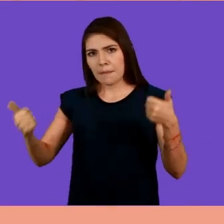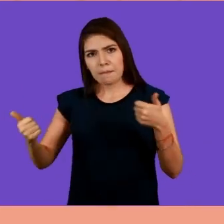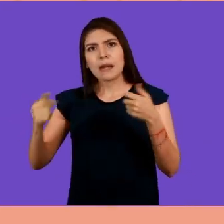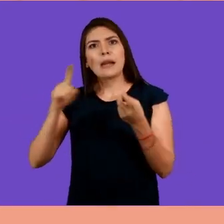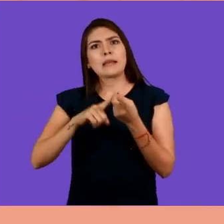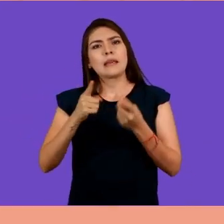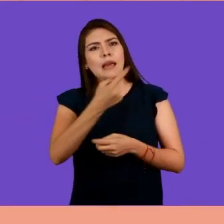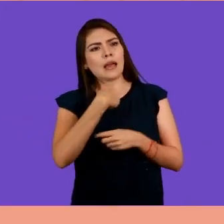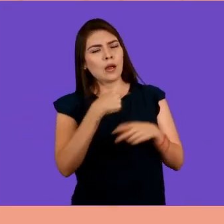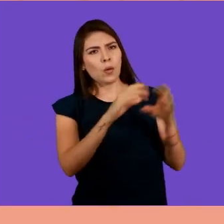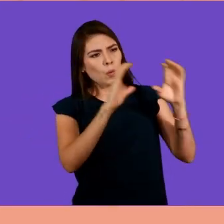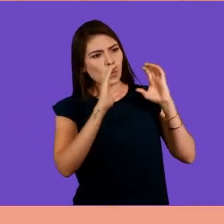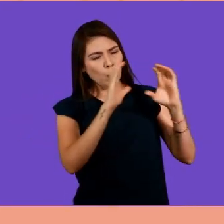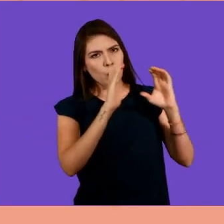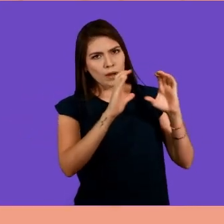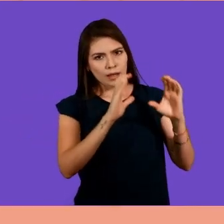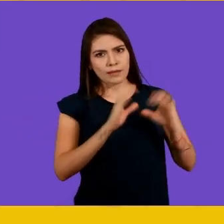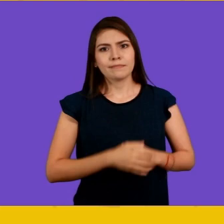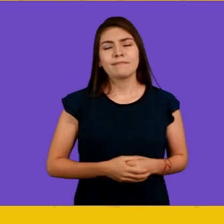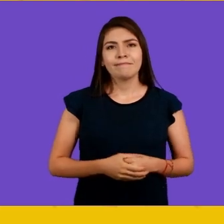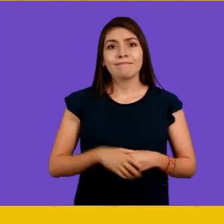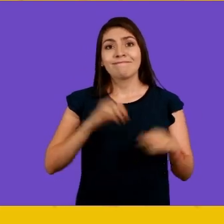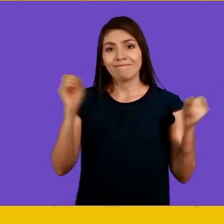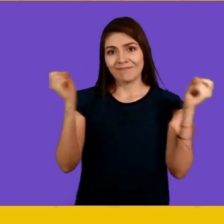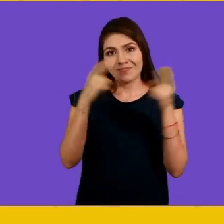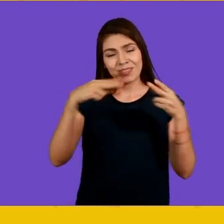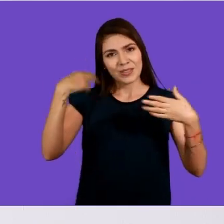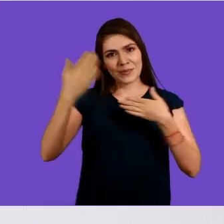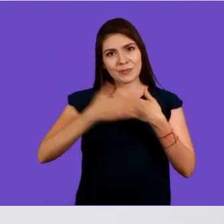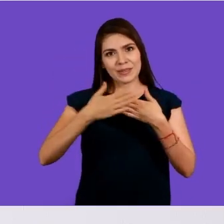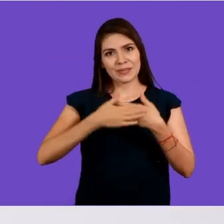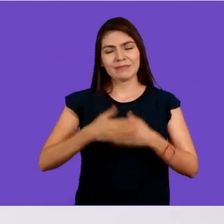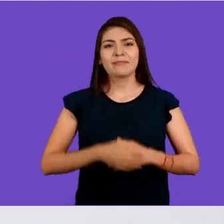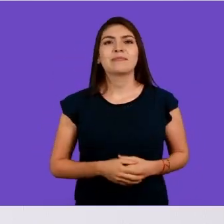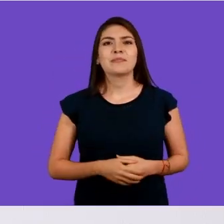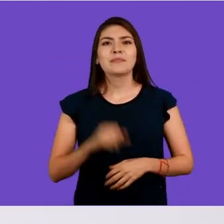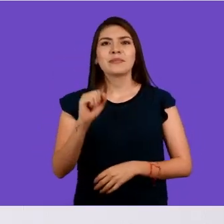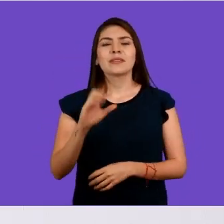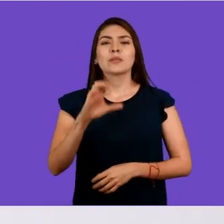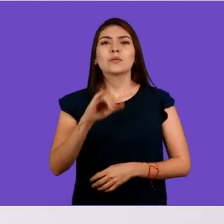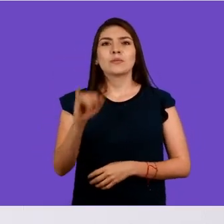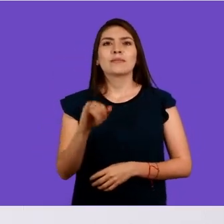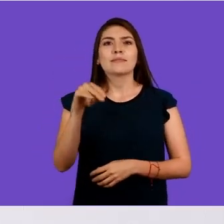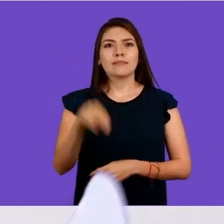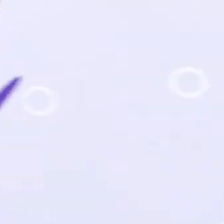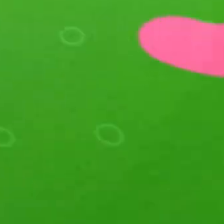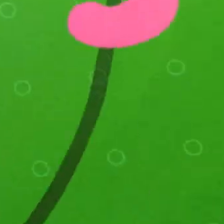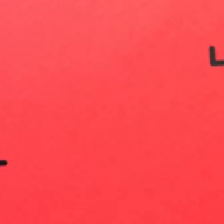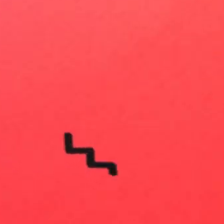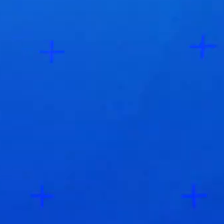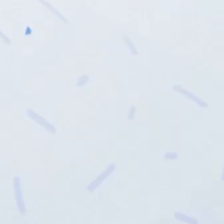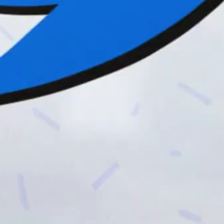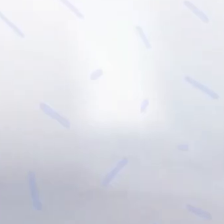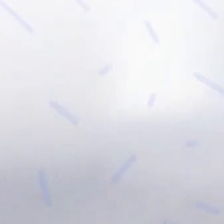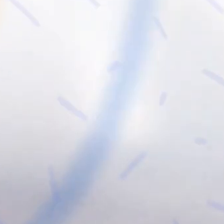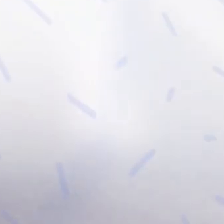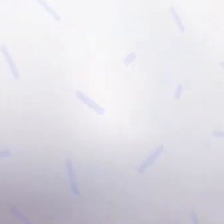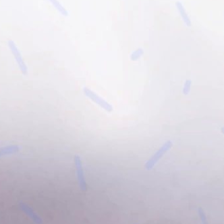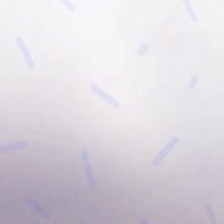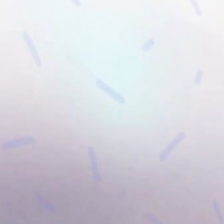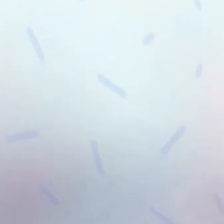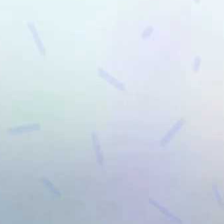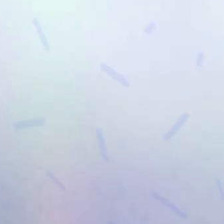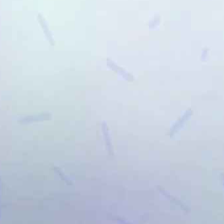alejarnos de quienes nos cuidan y protegen. ¡Esto me gusta! ¡Nos vemos! ¡Hasta la próxima! Conoce tus derechos